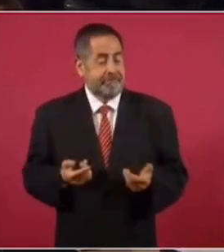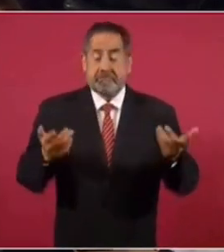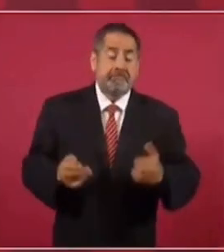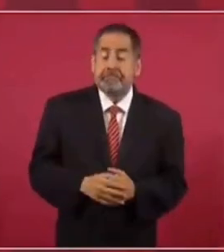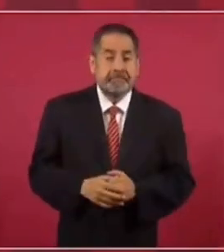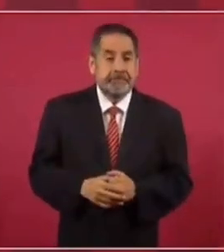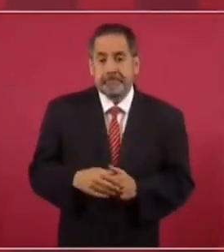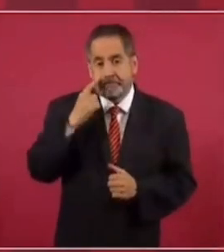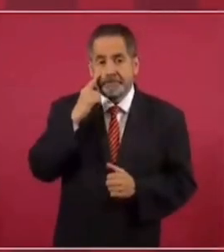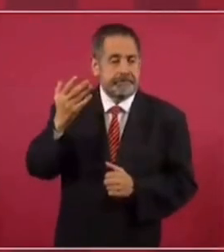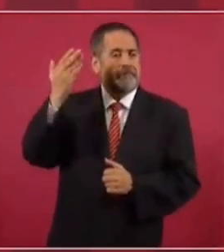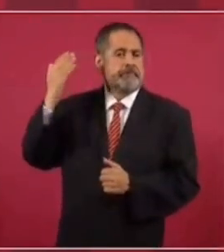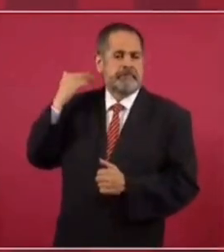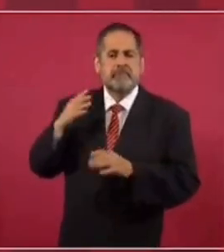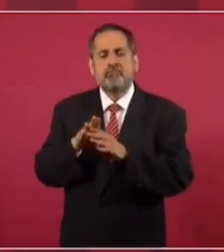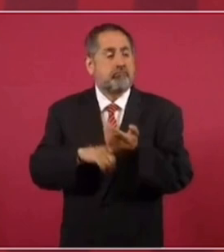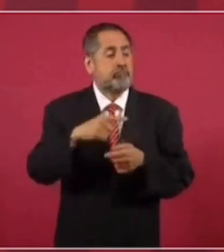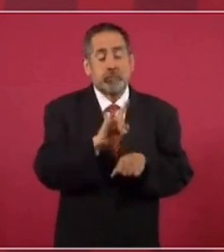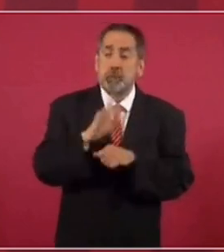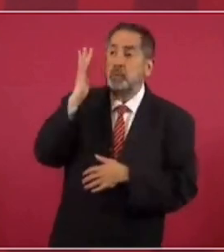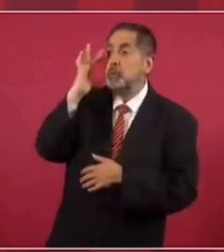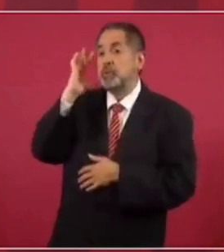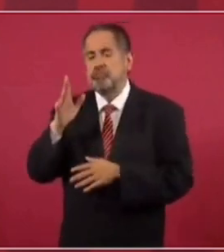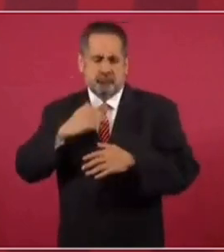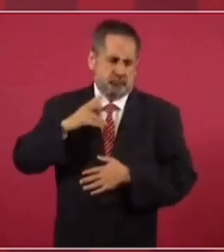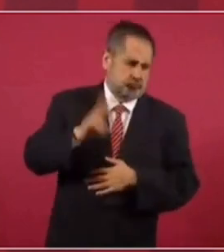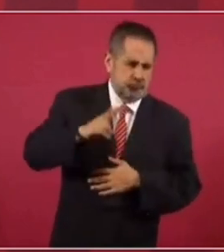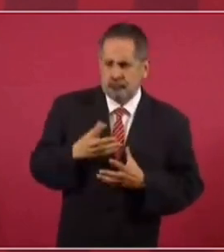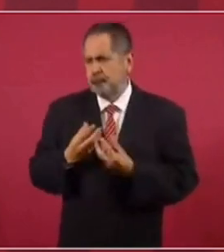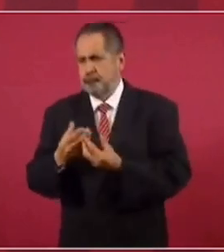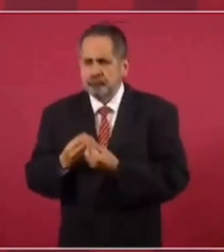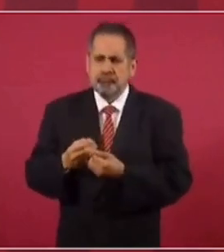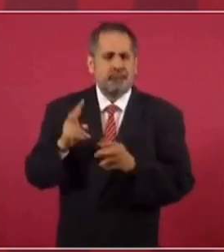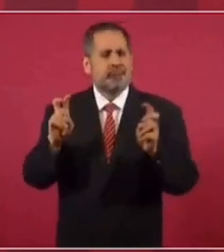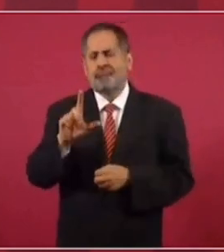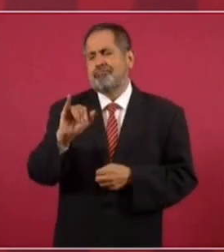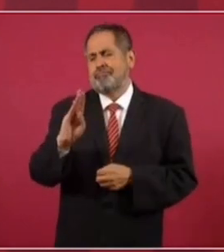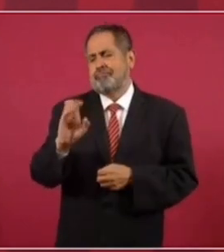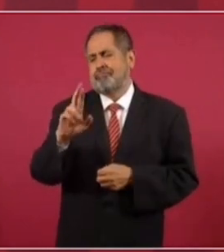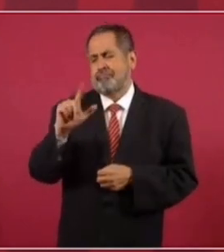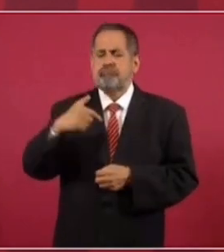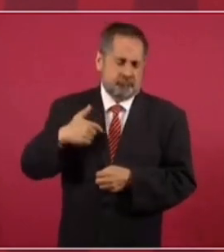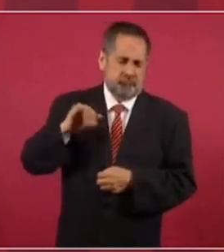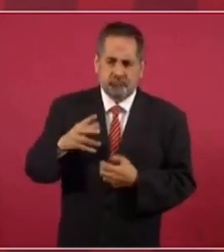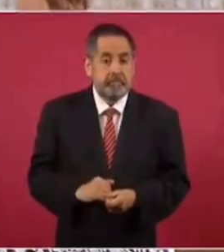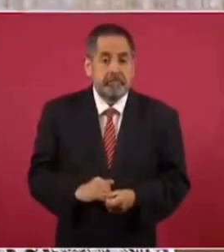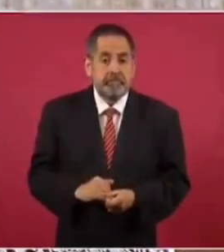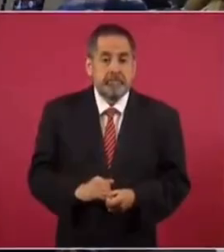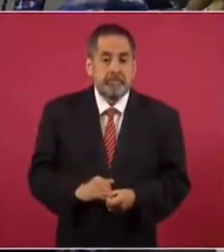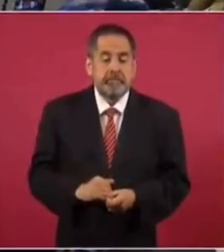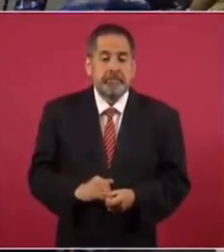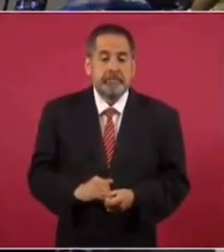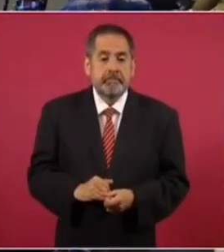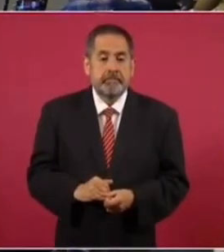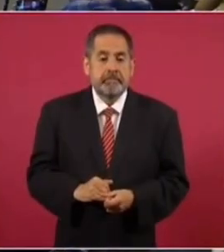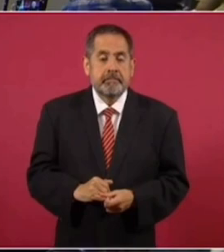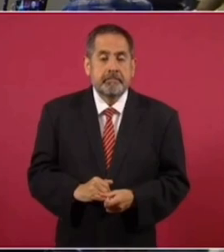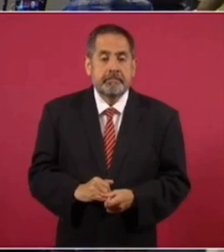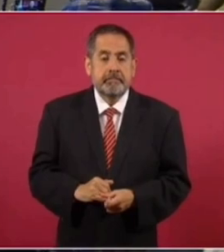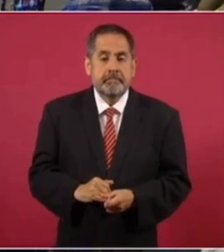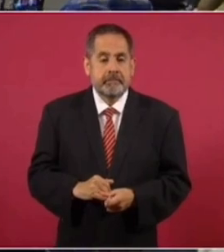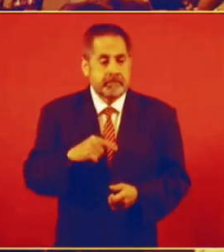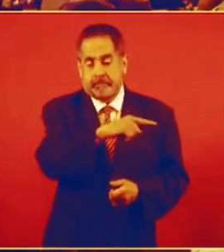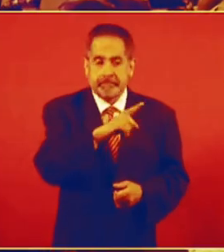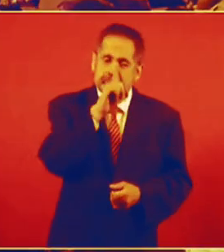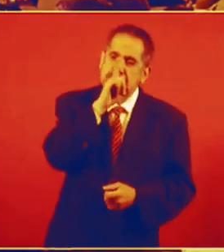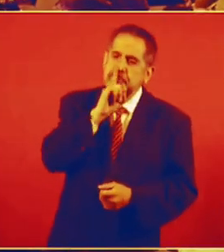Porque antes fingían que eran liberales, que eran independientes, que pertenecían a la sociedad civil. Esa